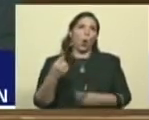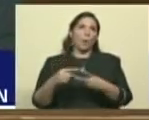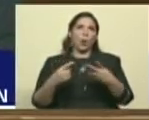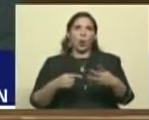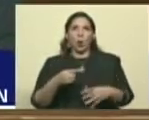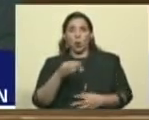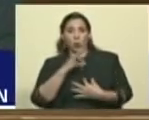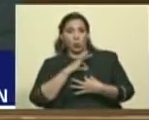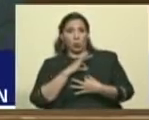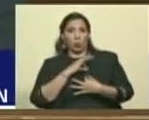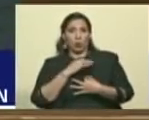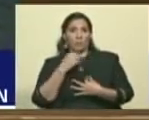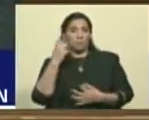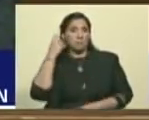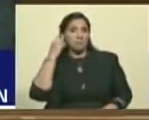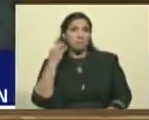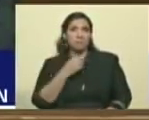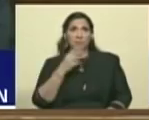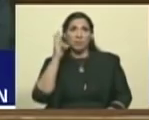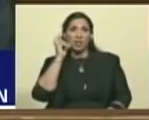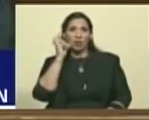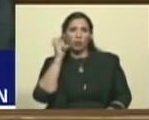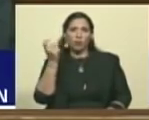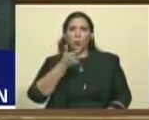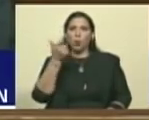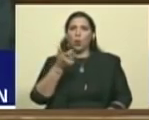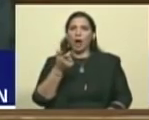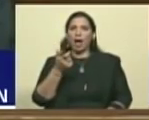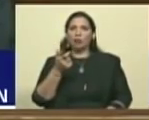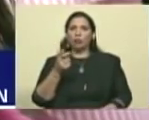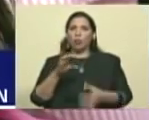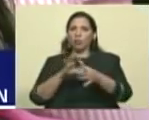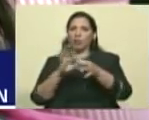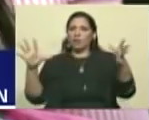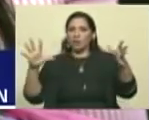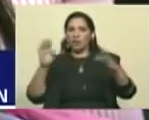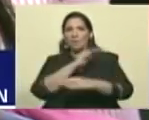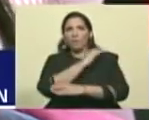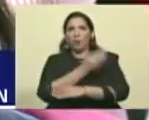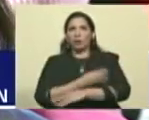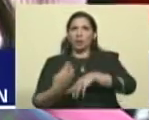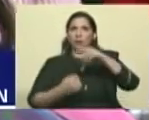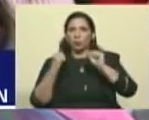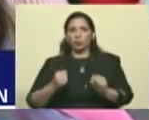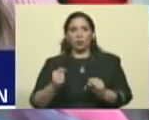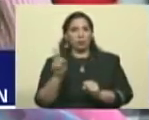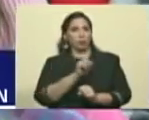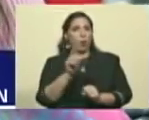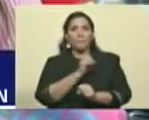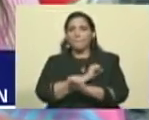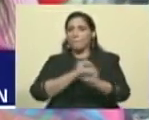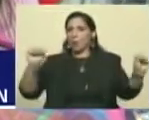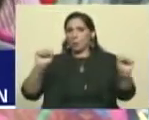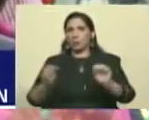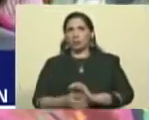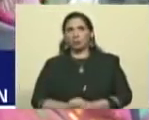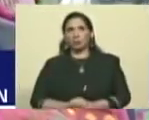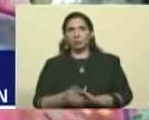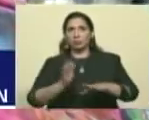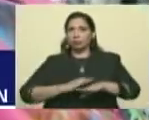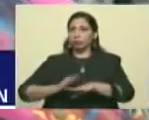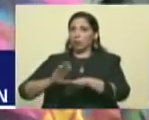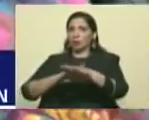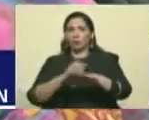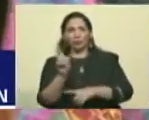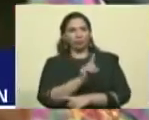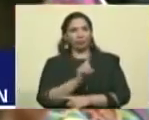micrófonos. Buscando dividir las fuerzas revolucionarias. No permitamos que eso ocurra. No permitamos,